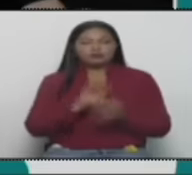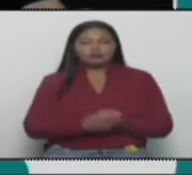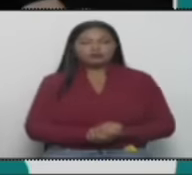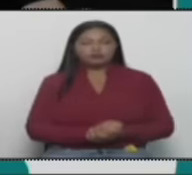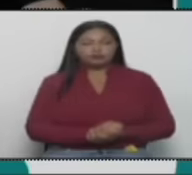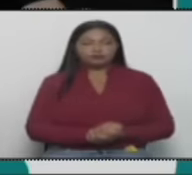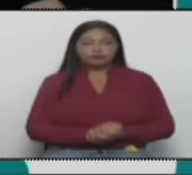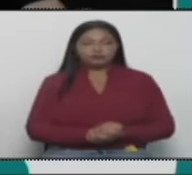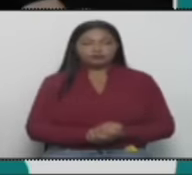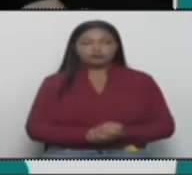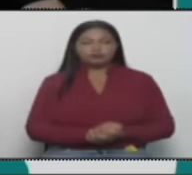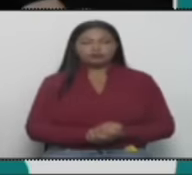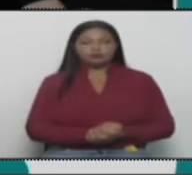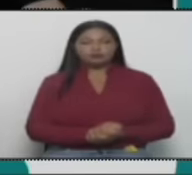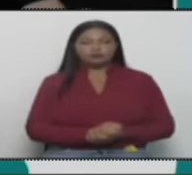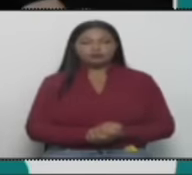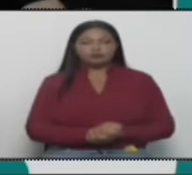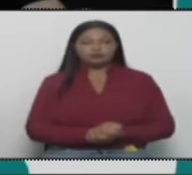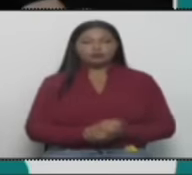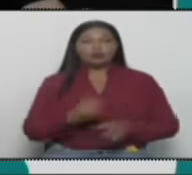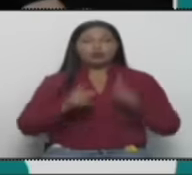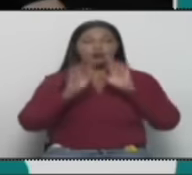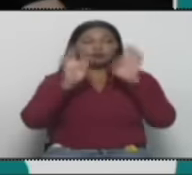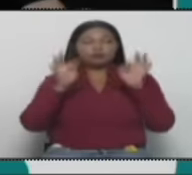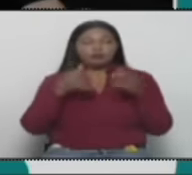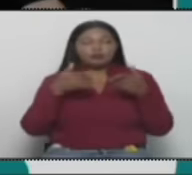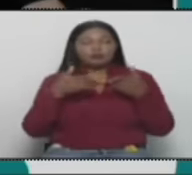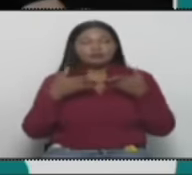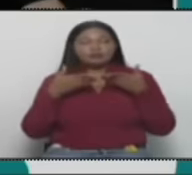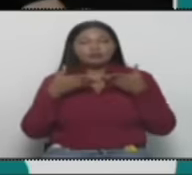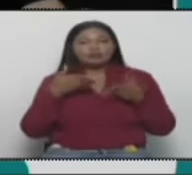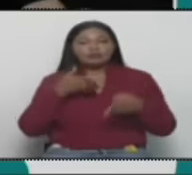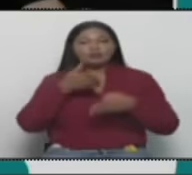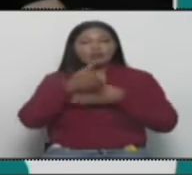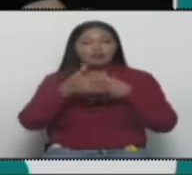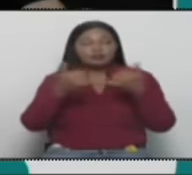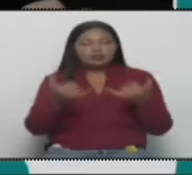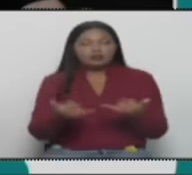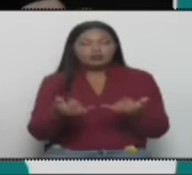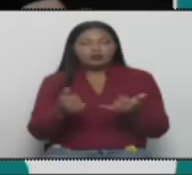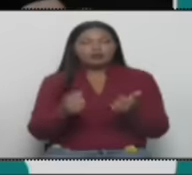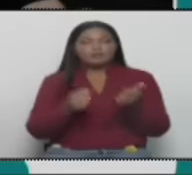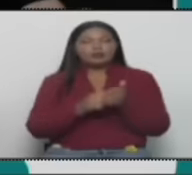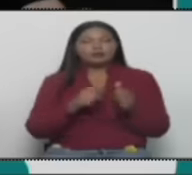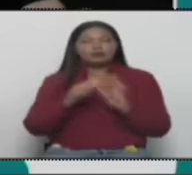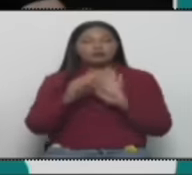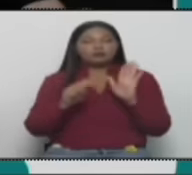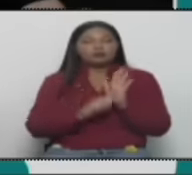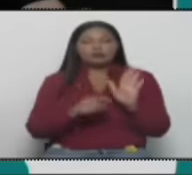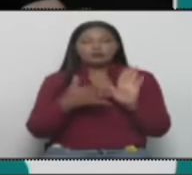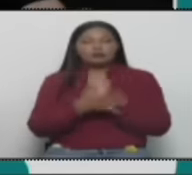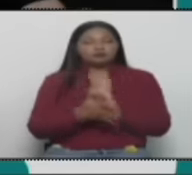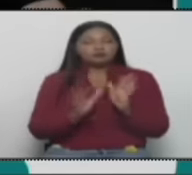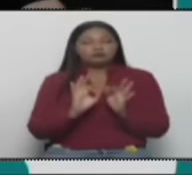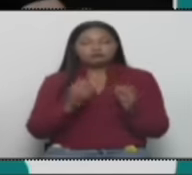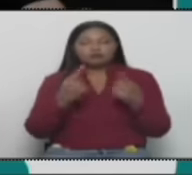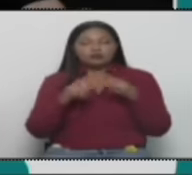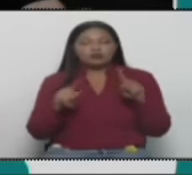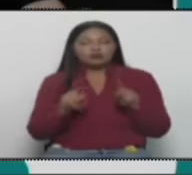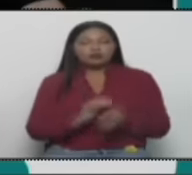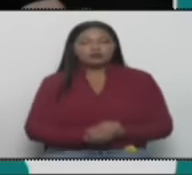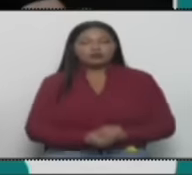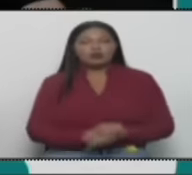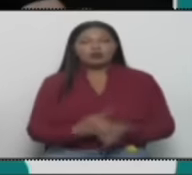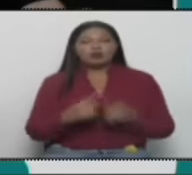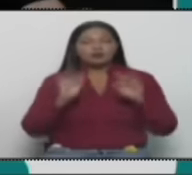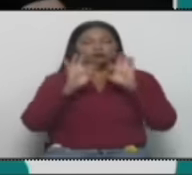Una forma es la de ir a un amparo constitucional, lo que no ocurrió. La otra forma